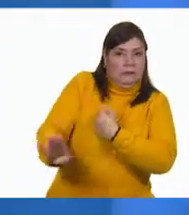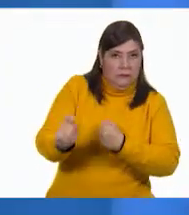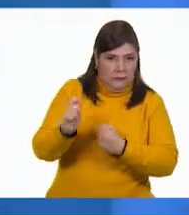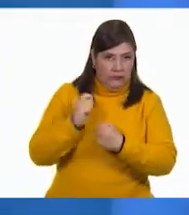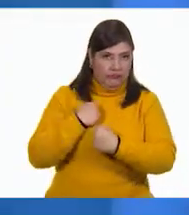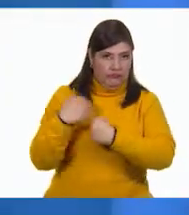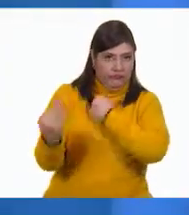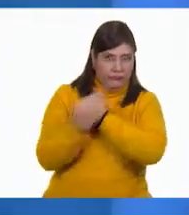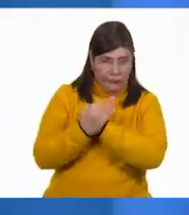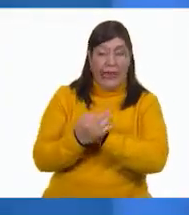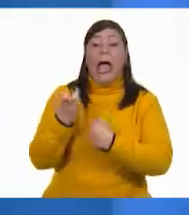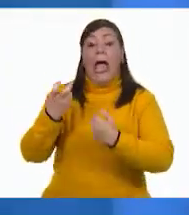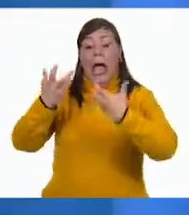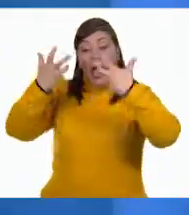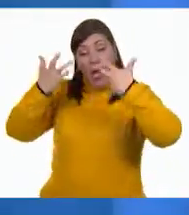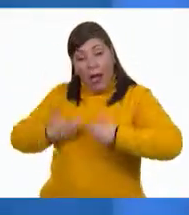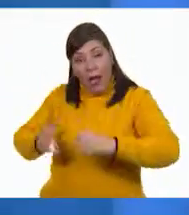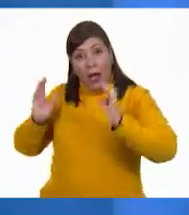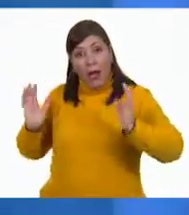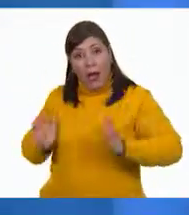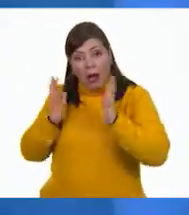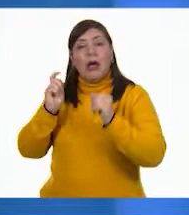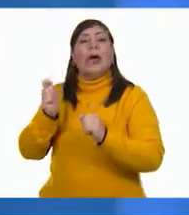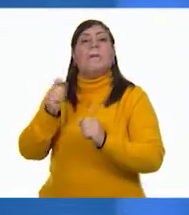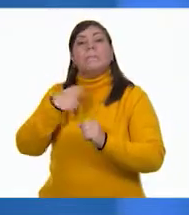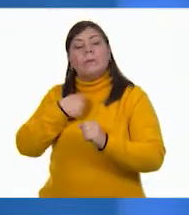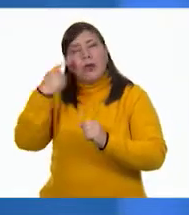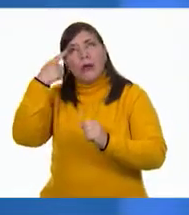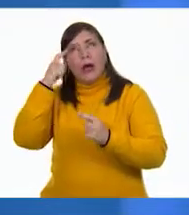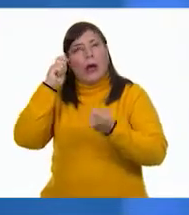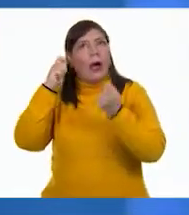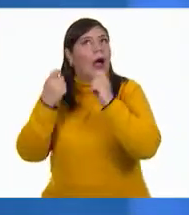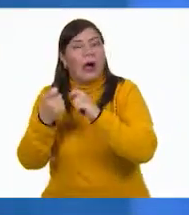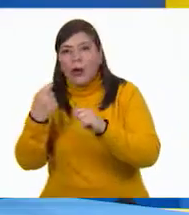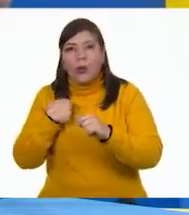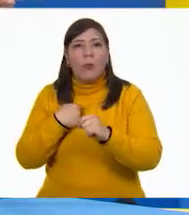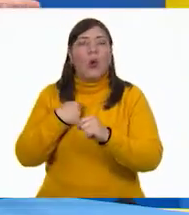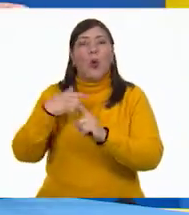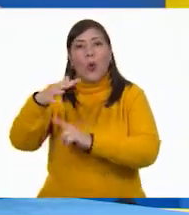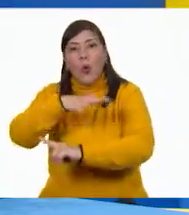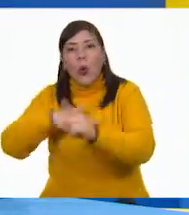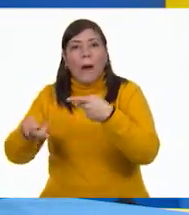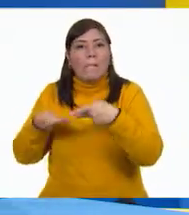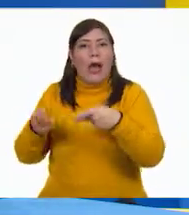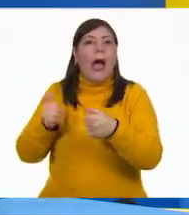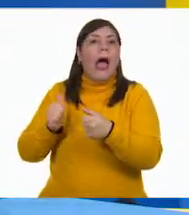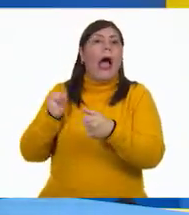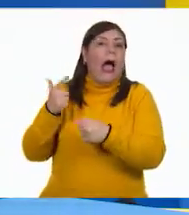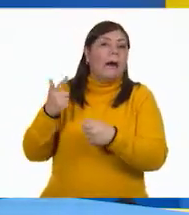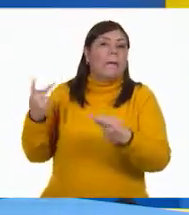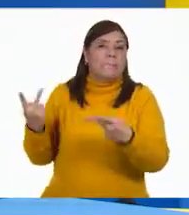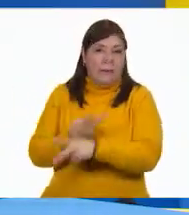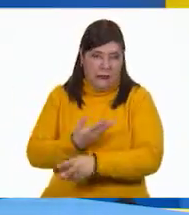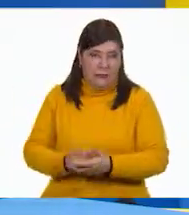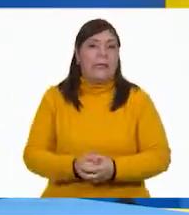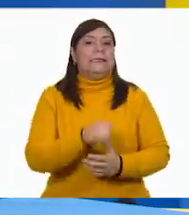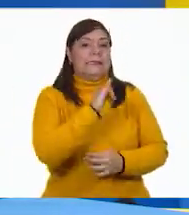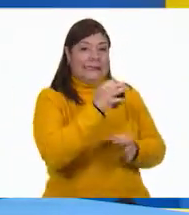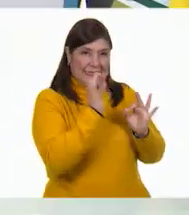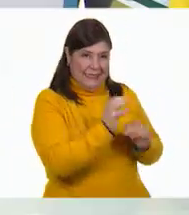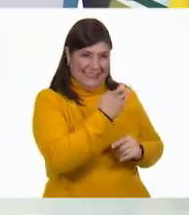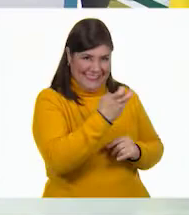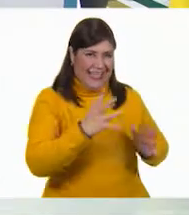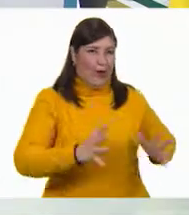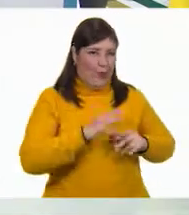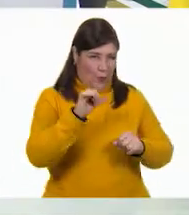prepara a tu cuerpo y a tu mente para adaptarse a lo que sea que viene, ¿cierto? Te has ganado conocer la sorpresa del día de hoy.